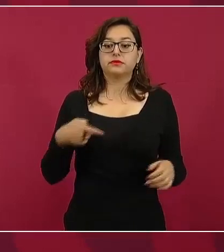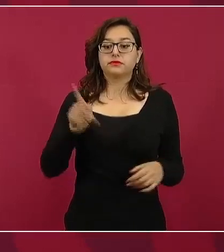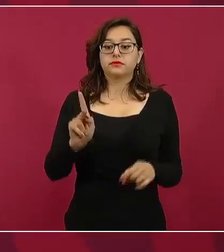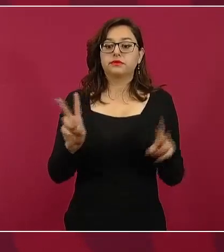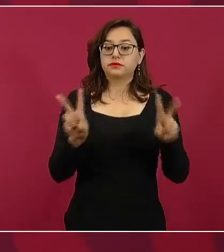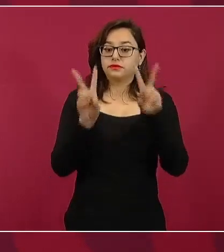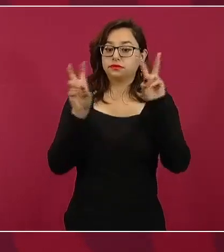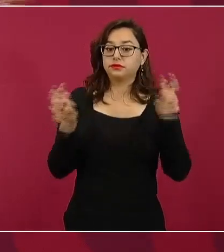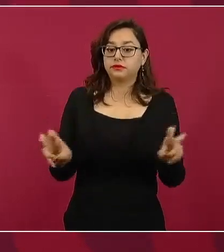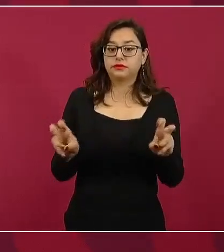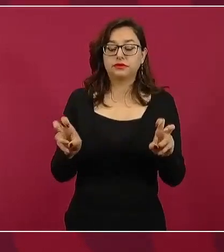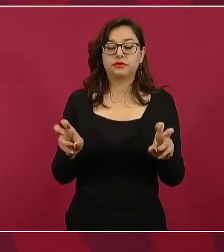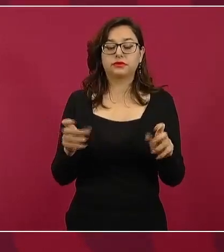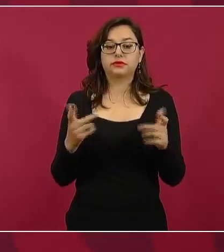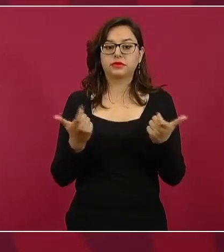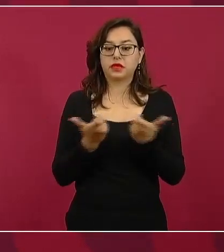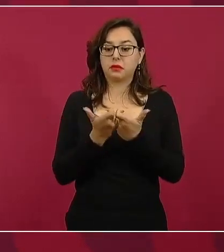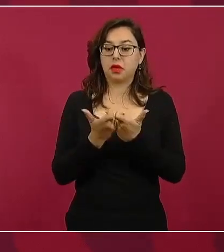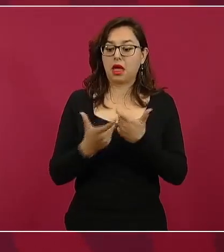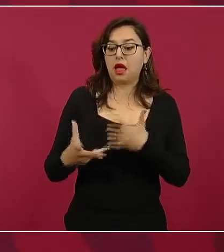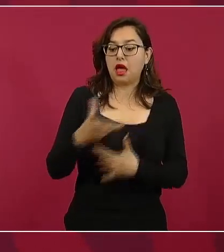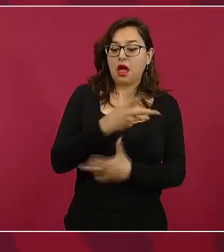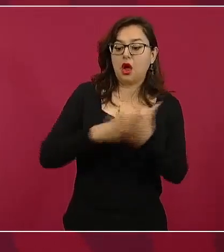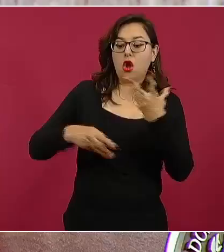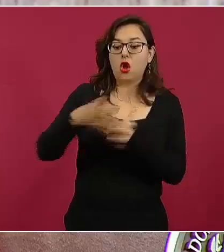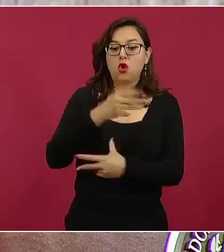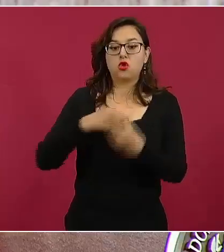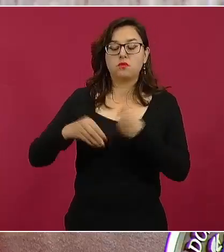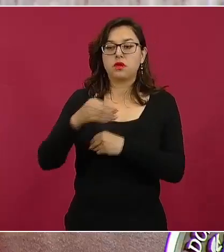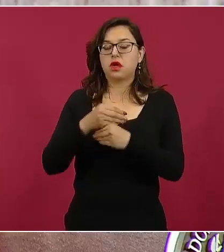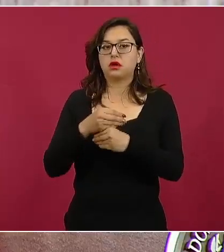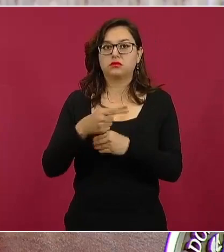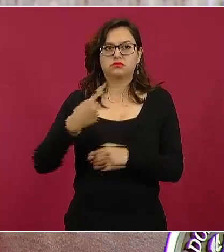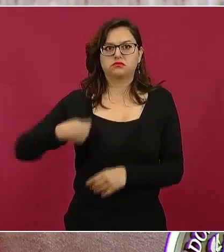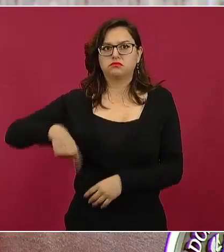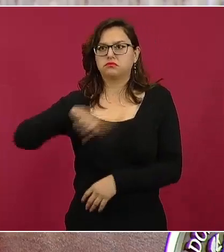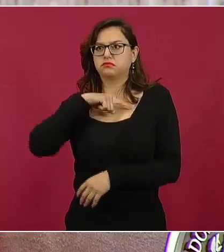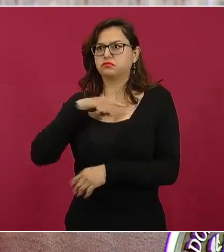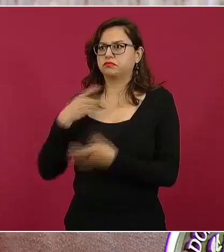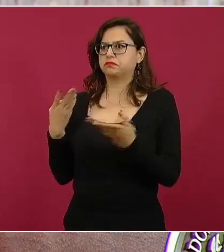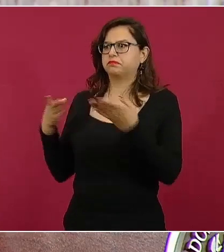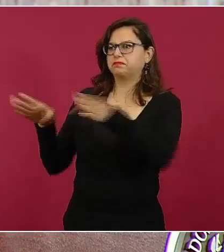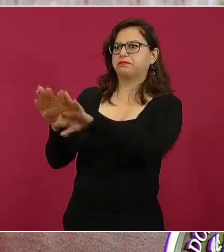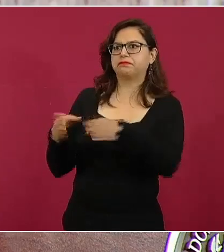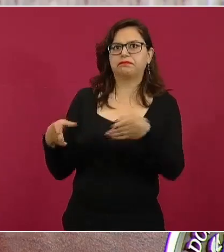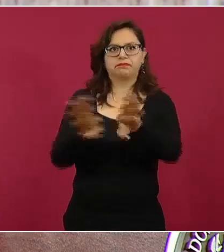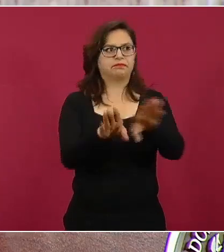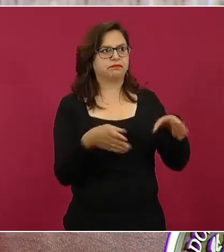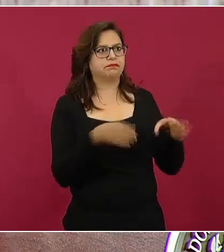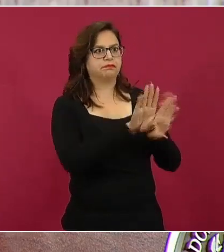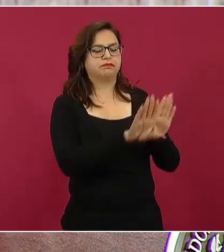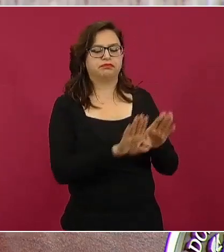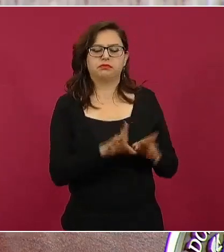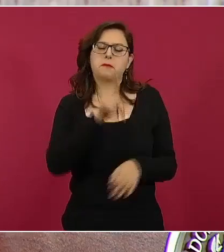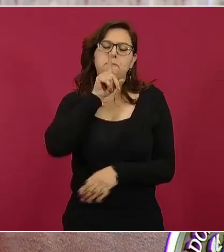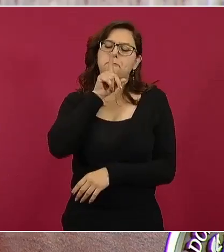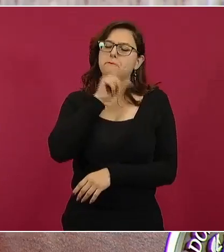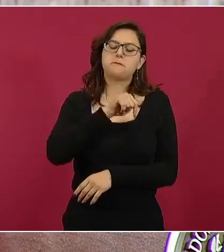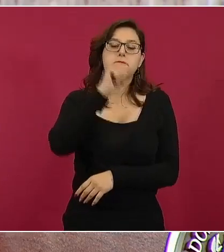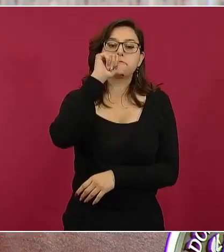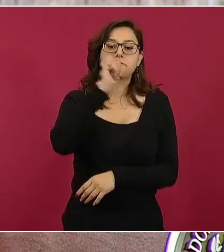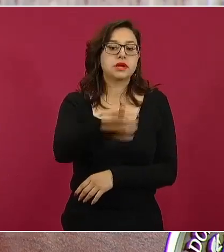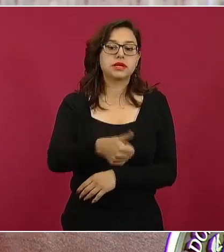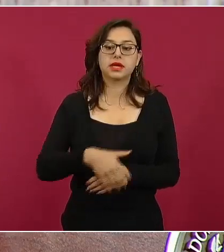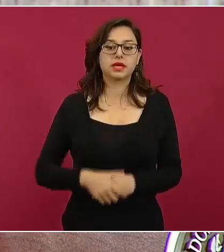cerrar nuestro territorio a nadie. No estoy de acuerdo con